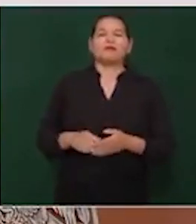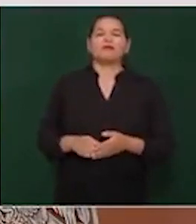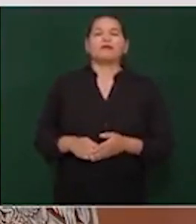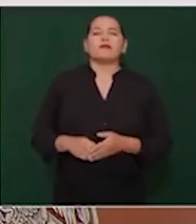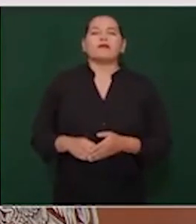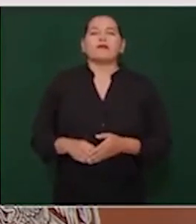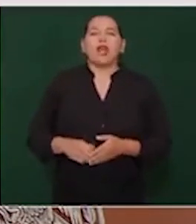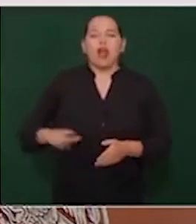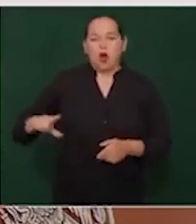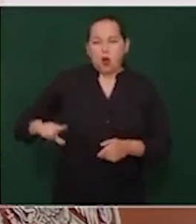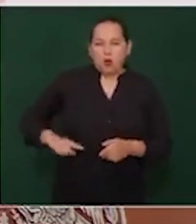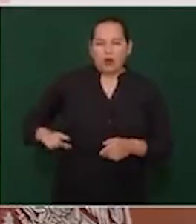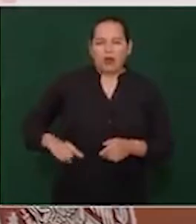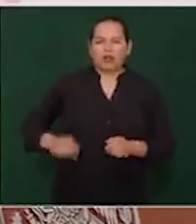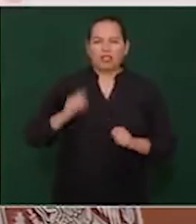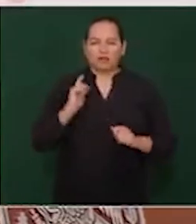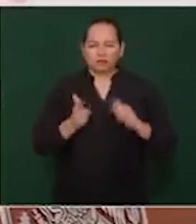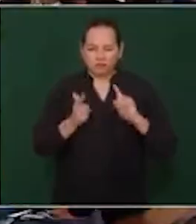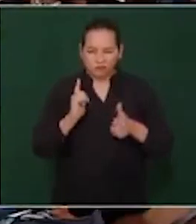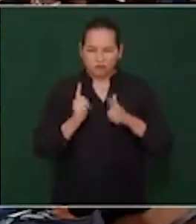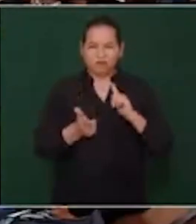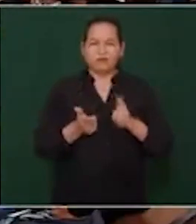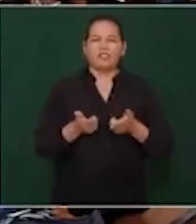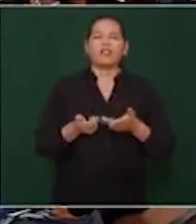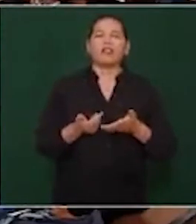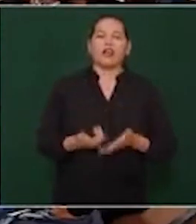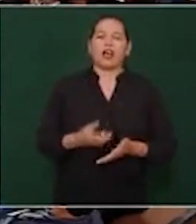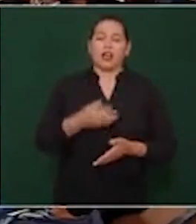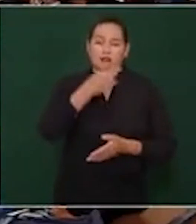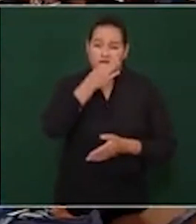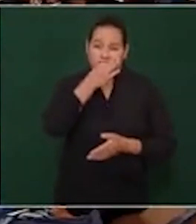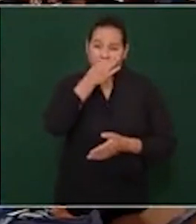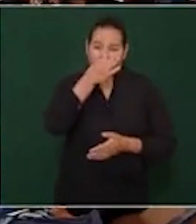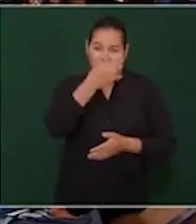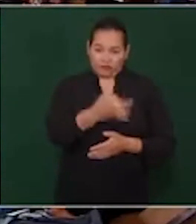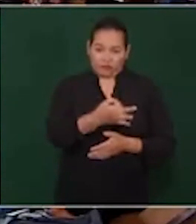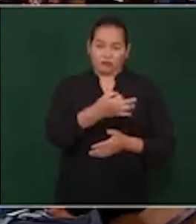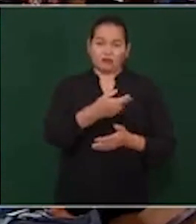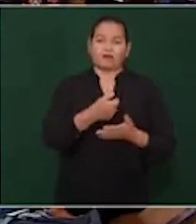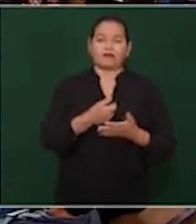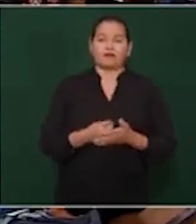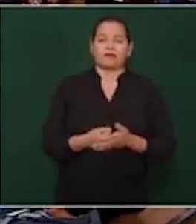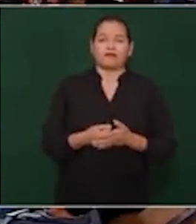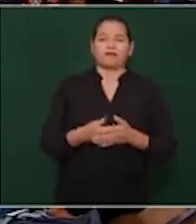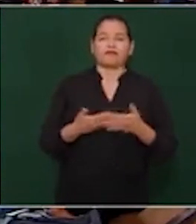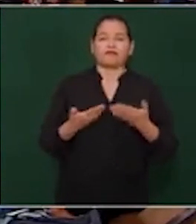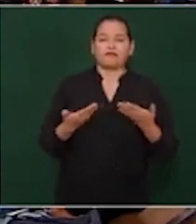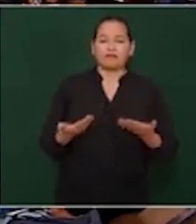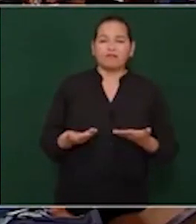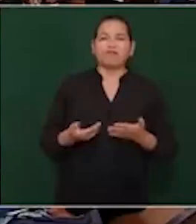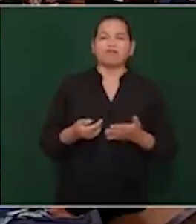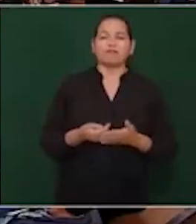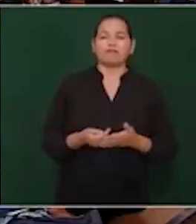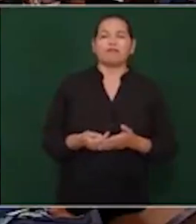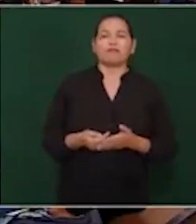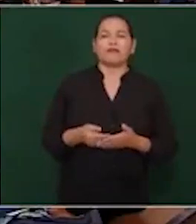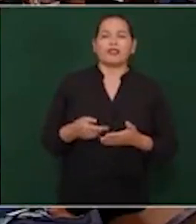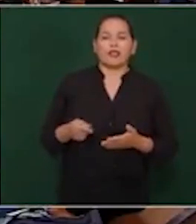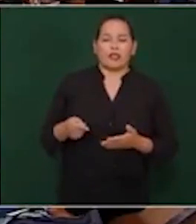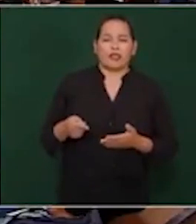diciendo que va a declarar que están siendo